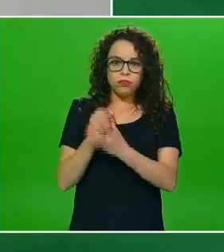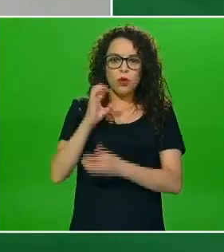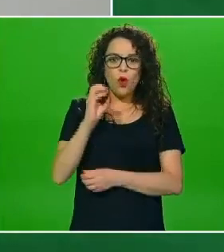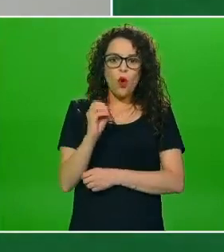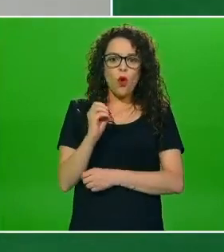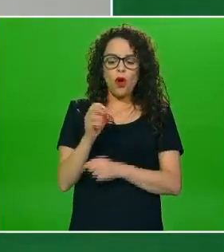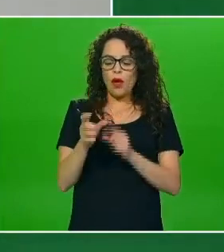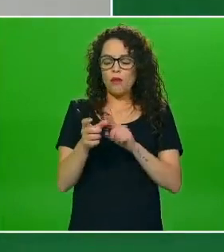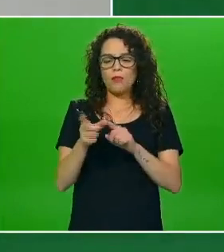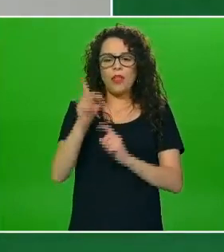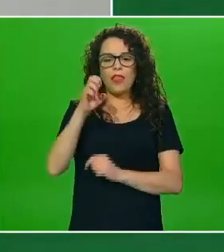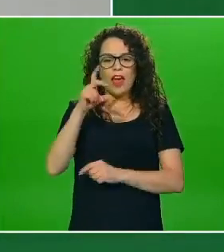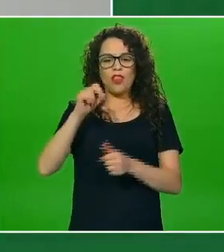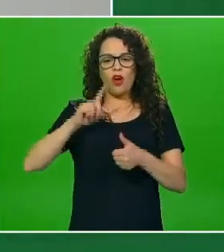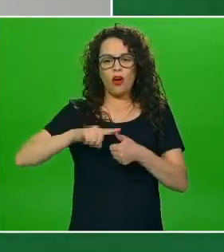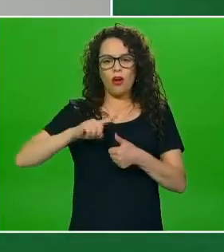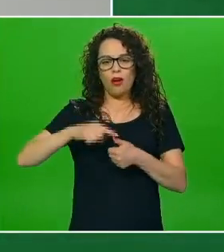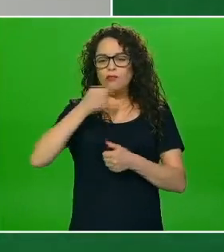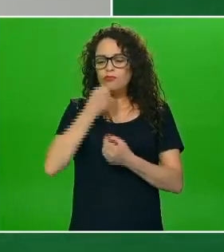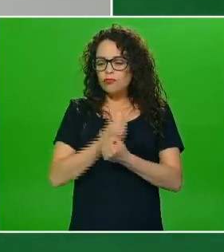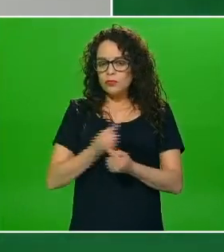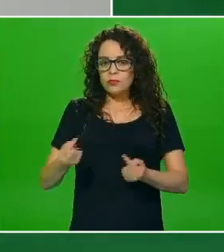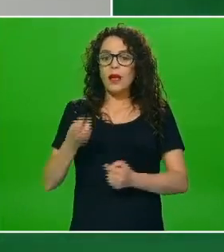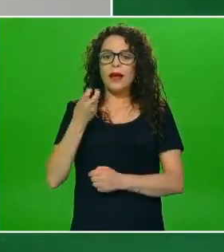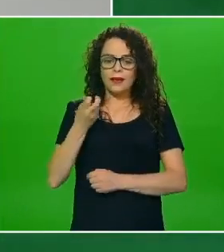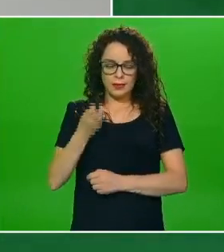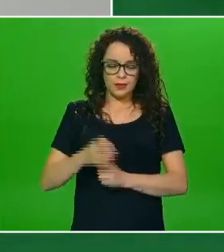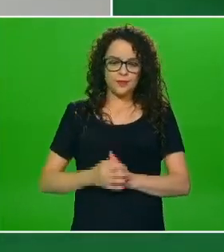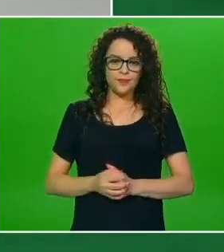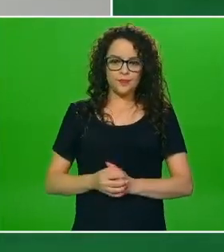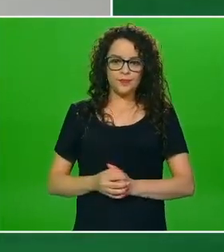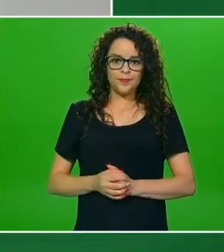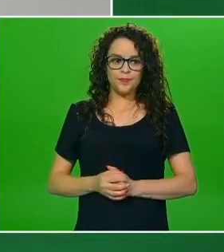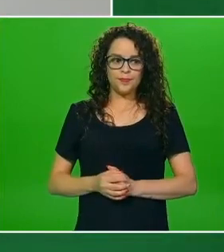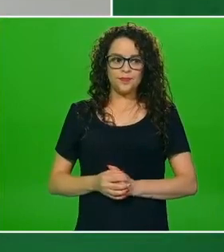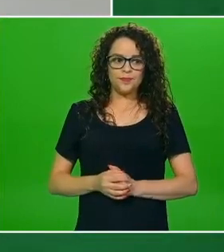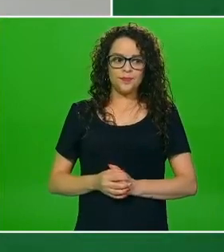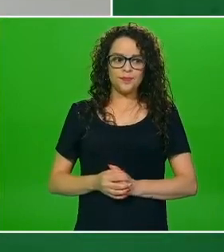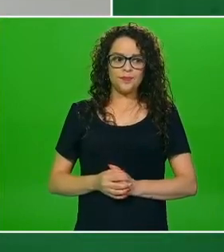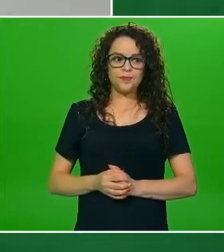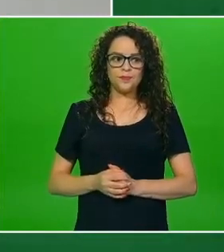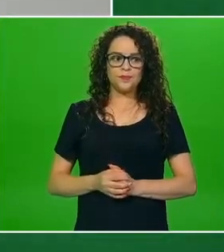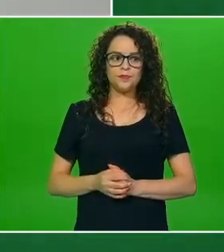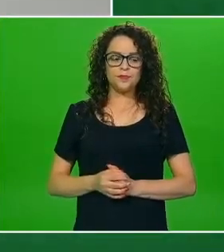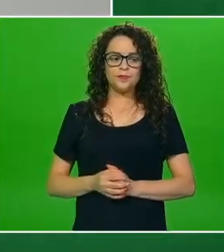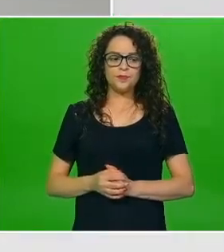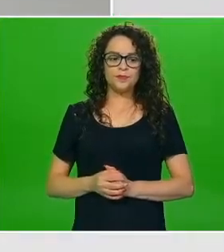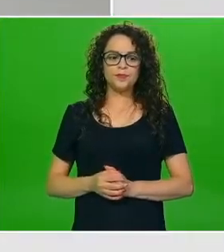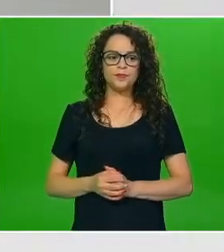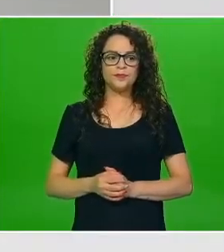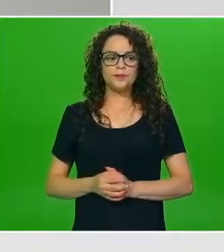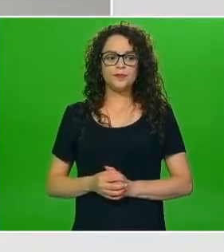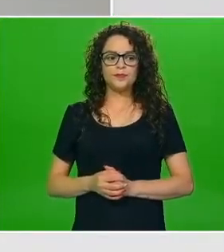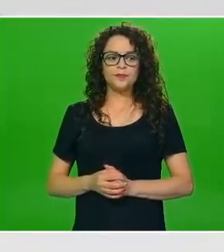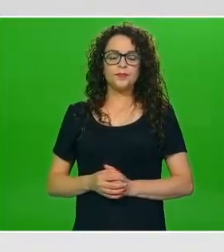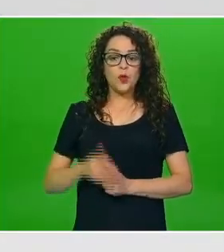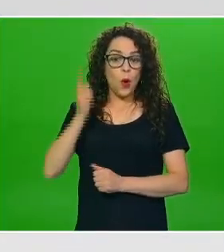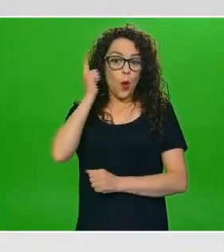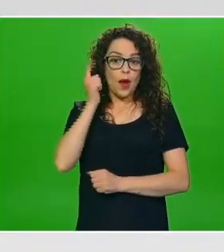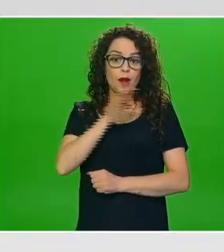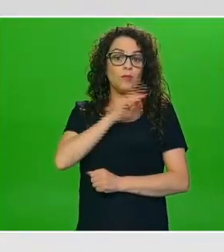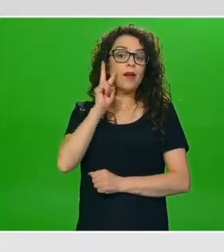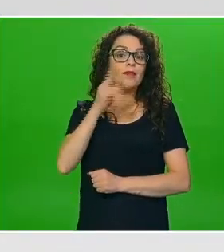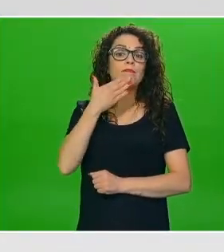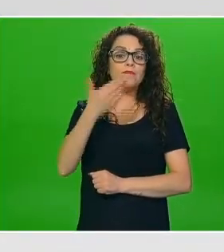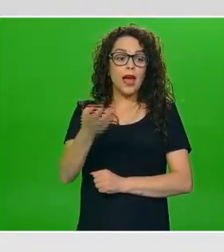las cantidades de las porciones entonces ojalá se vea bien